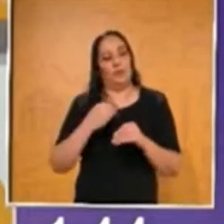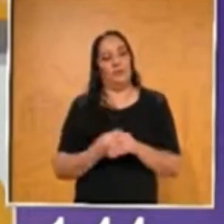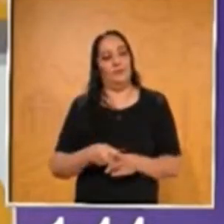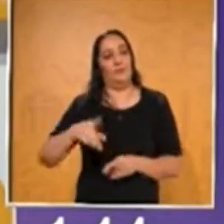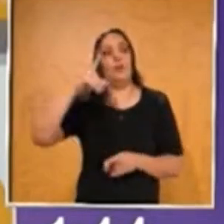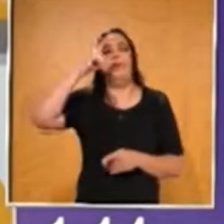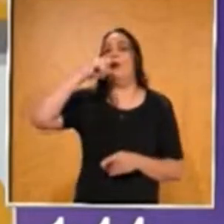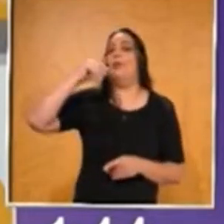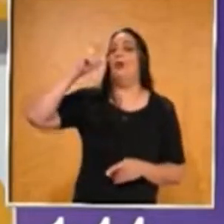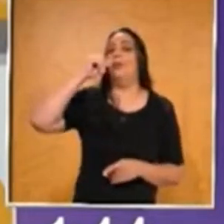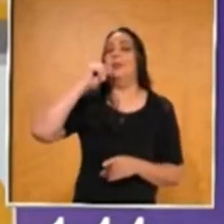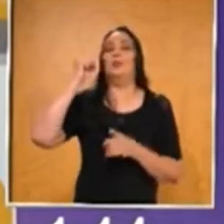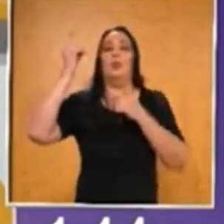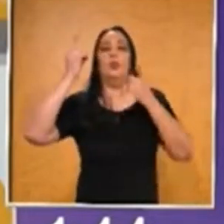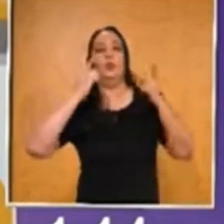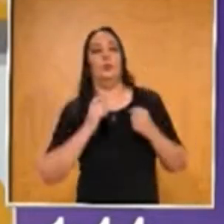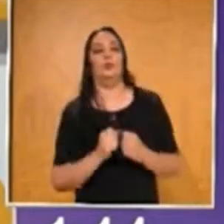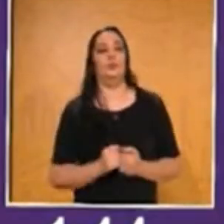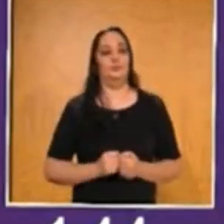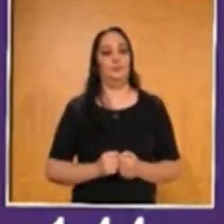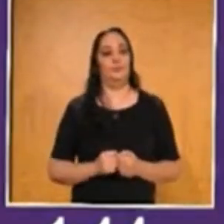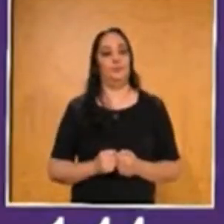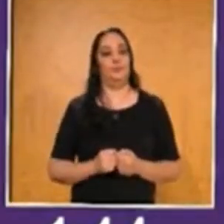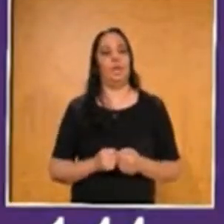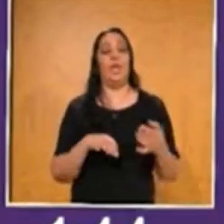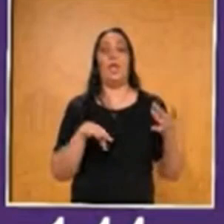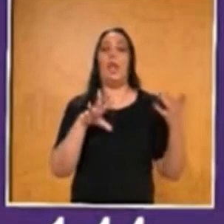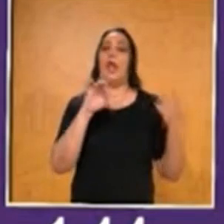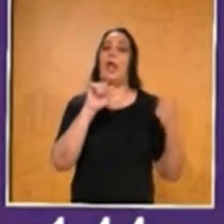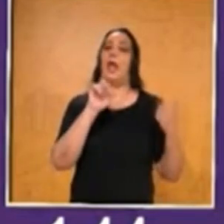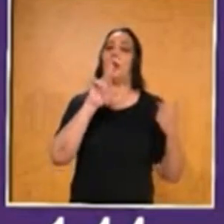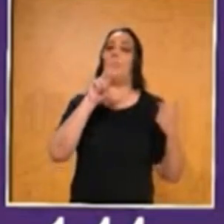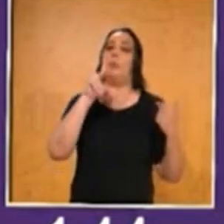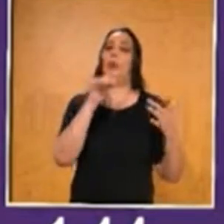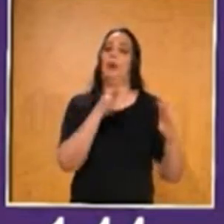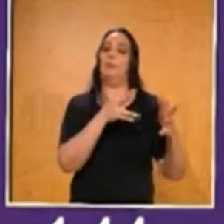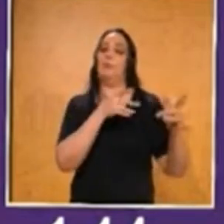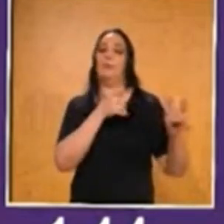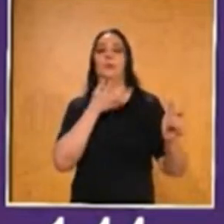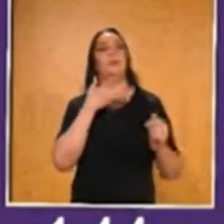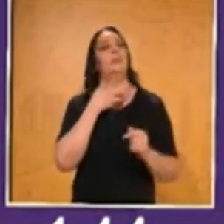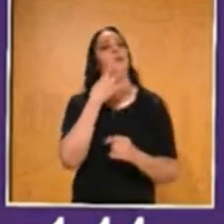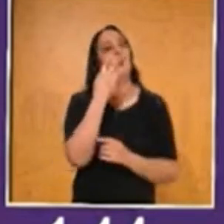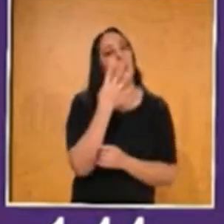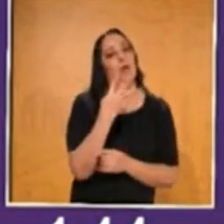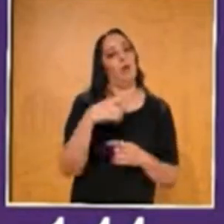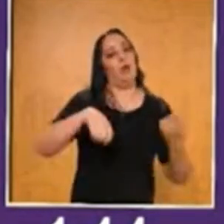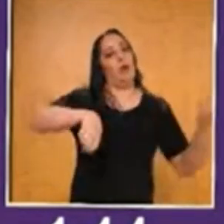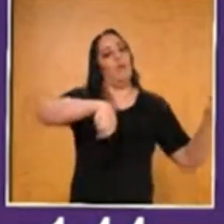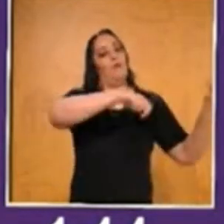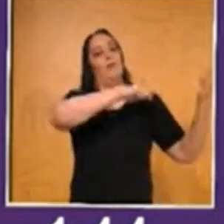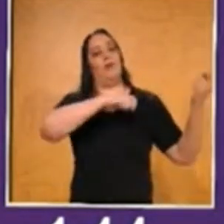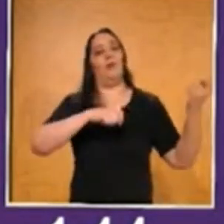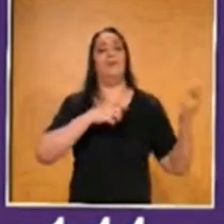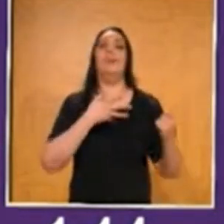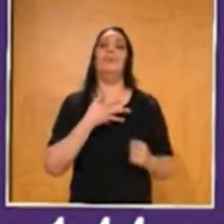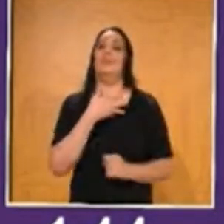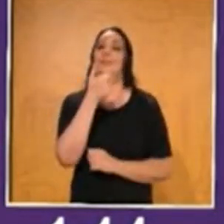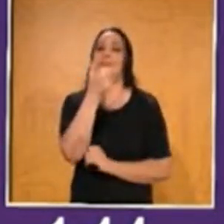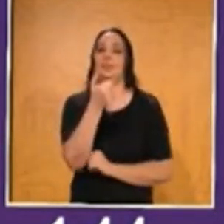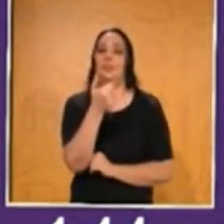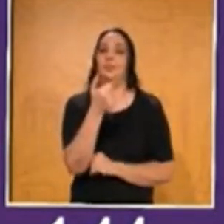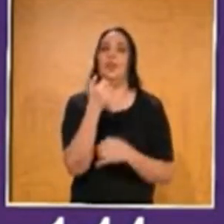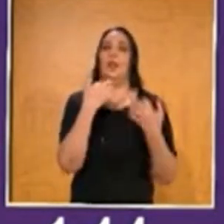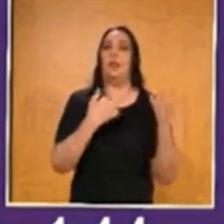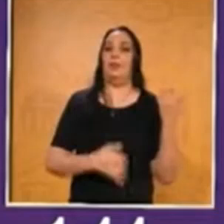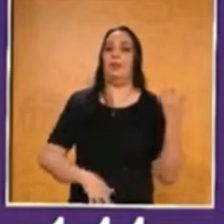falla ni duda, ¿ok? Es, el arpa tiene cuatro, el violín tiene seis, la